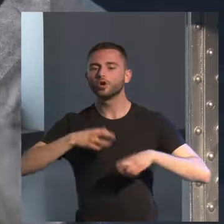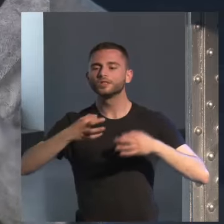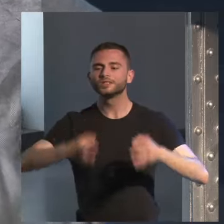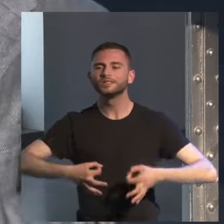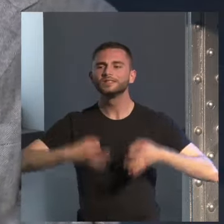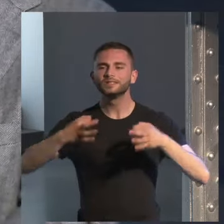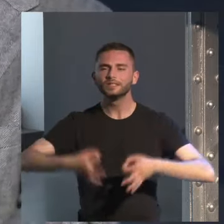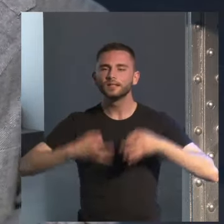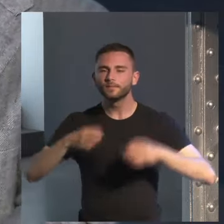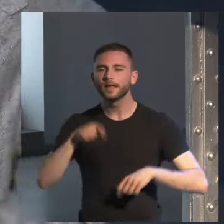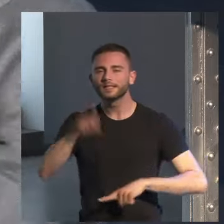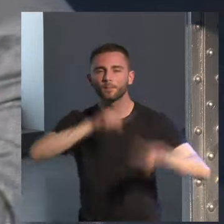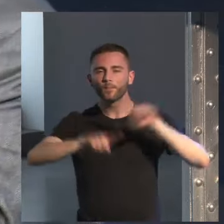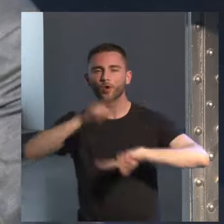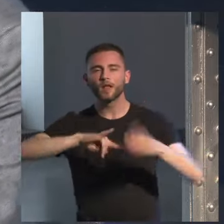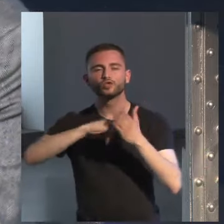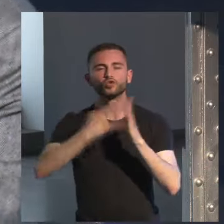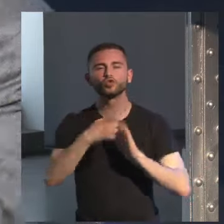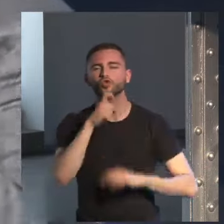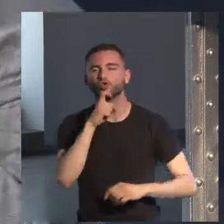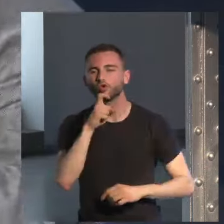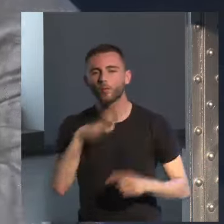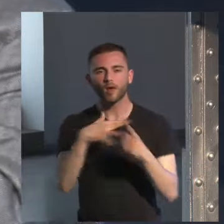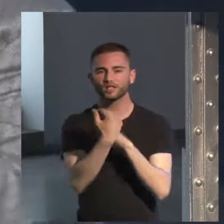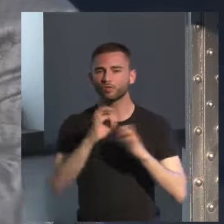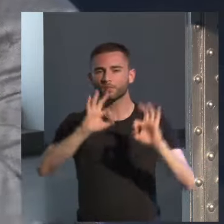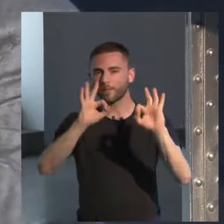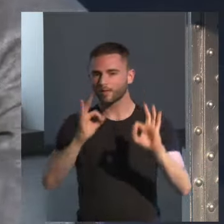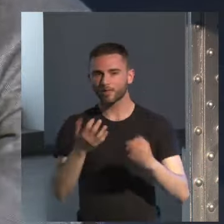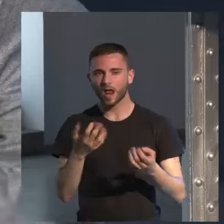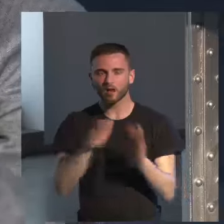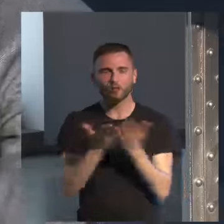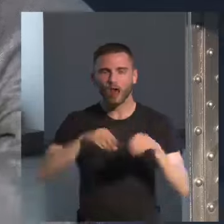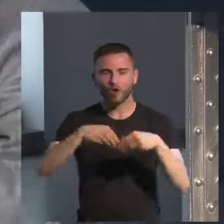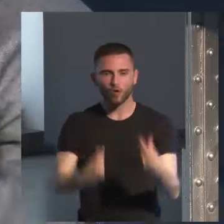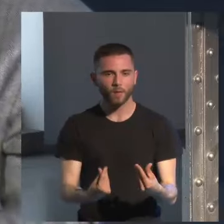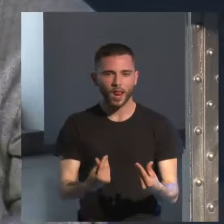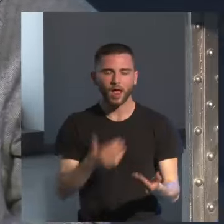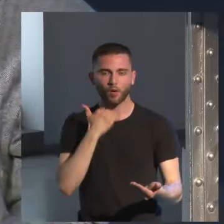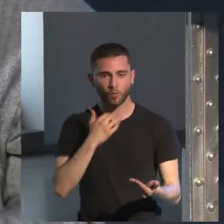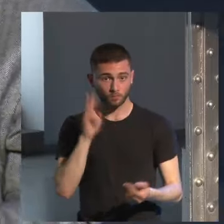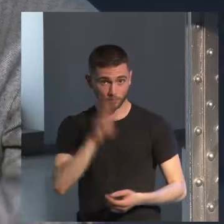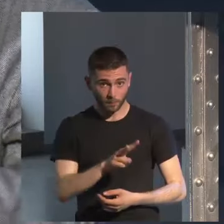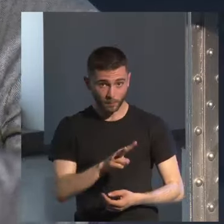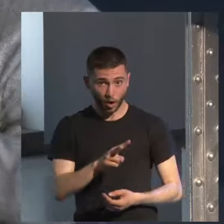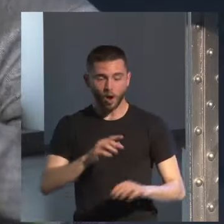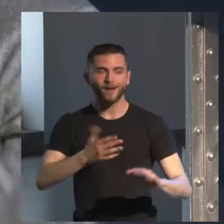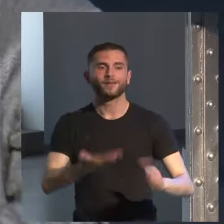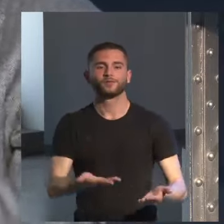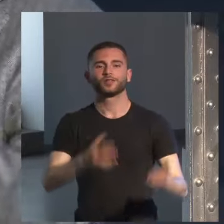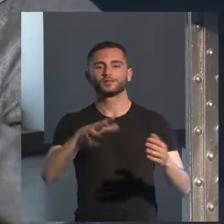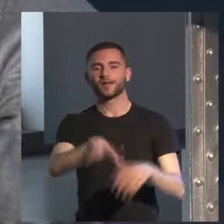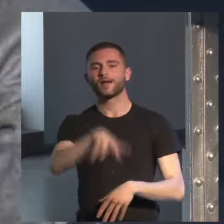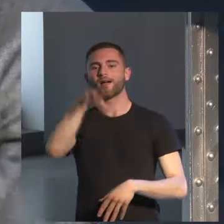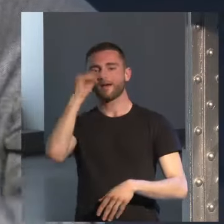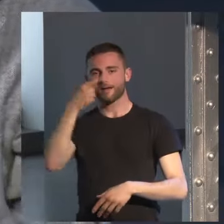resolver determinados problemas en una situación determinada de una novela lo veo y eso me ayuda a